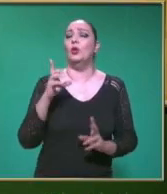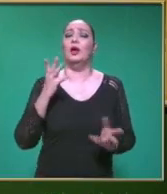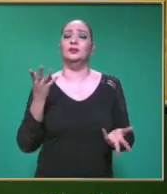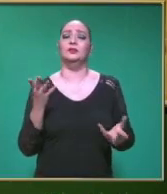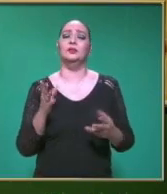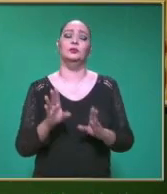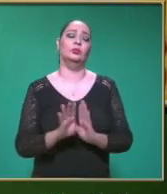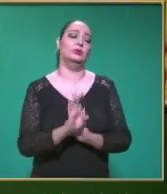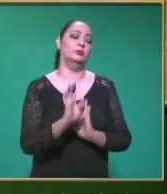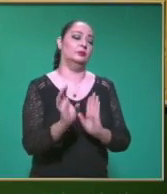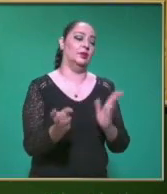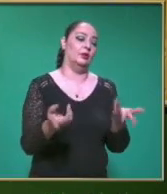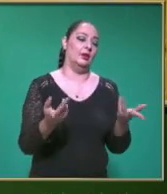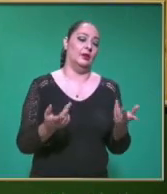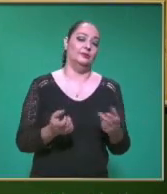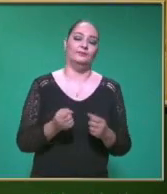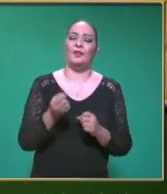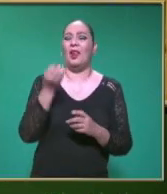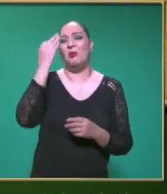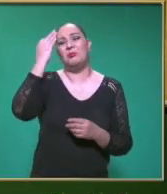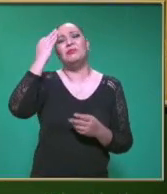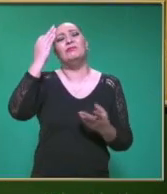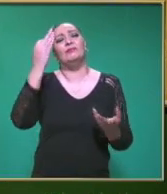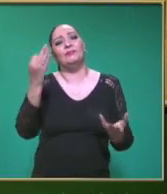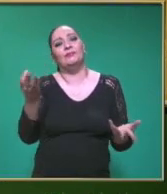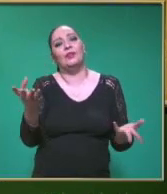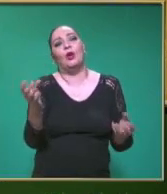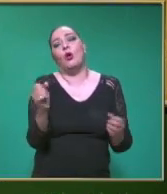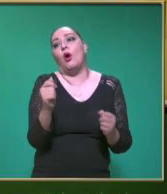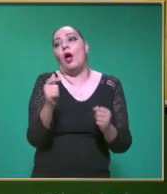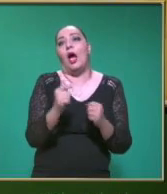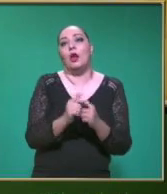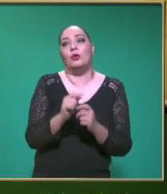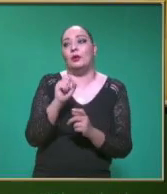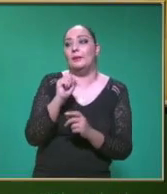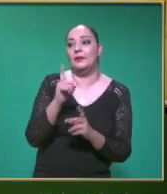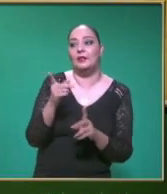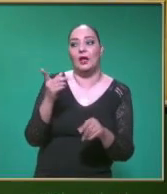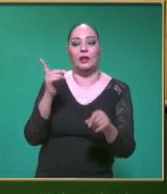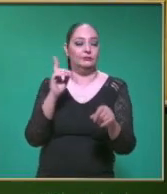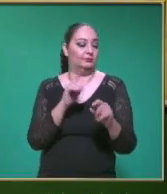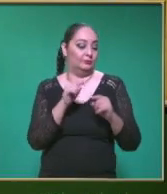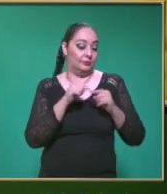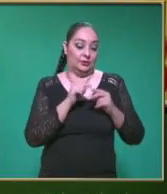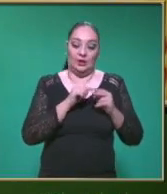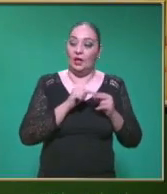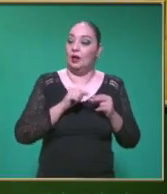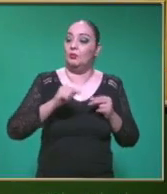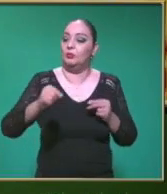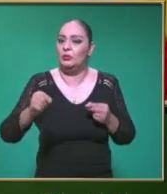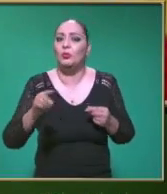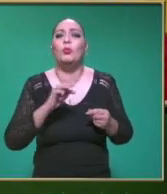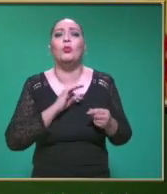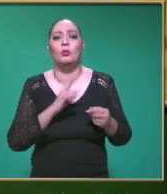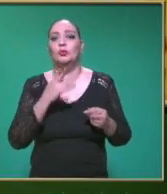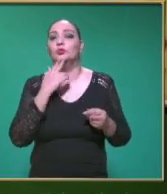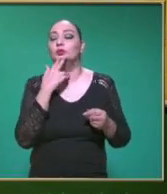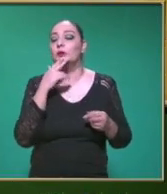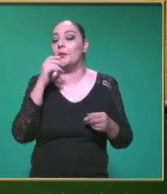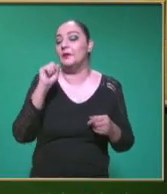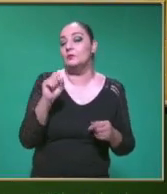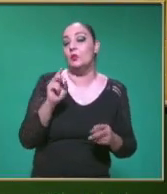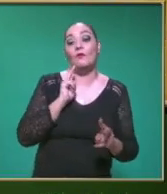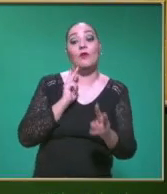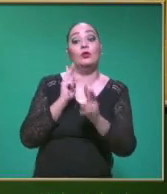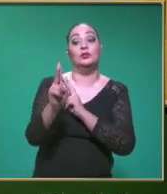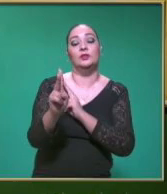De ciertas distancias Como O de desplazarnos A algún punto También Este Utilizamos el término De velocidad